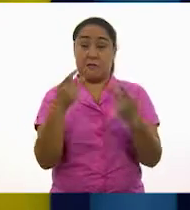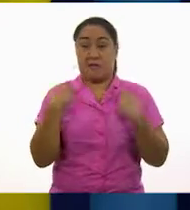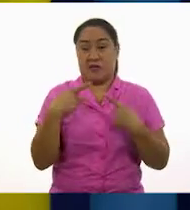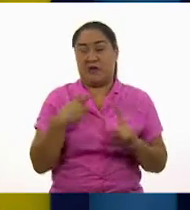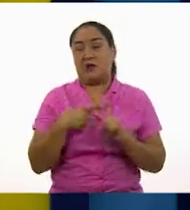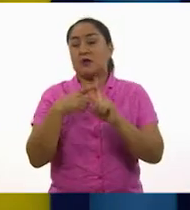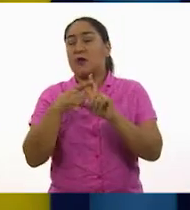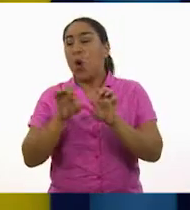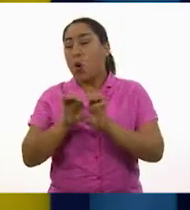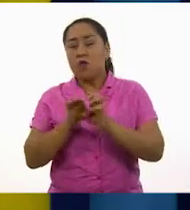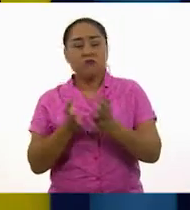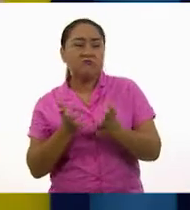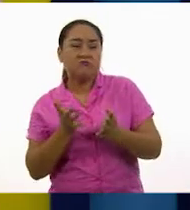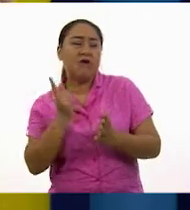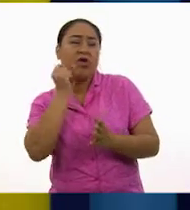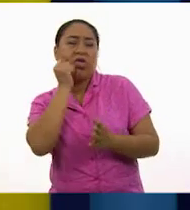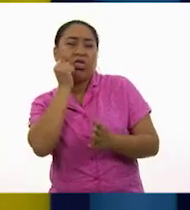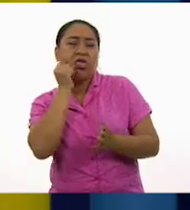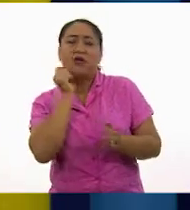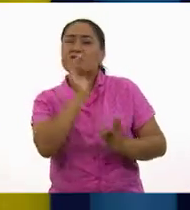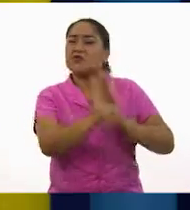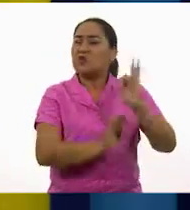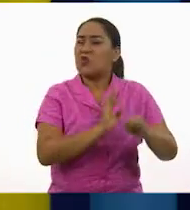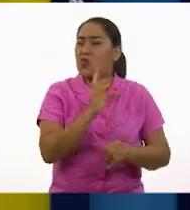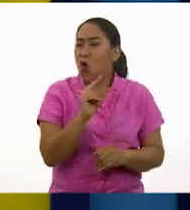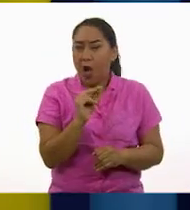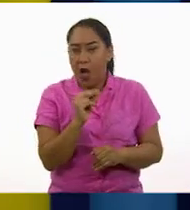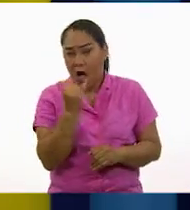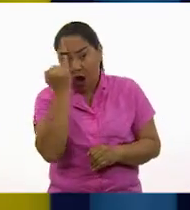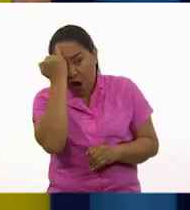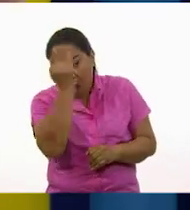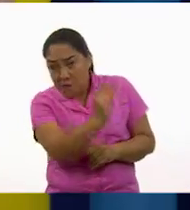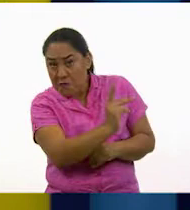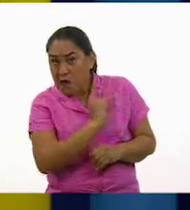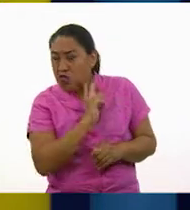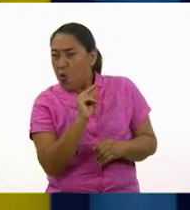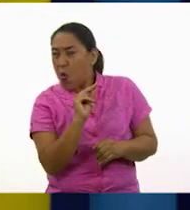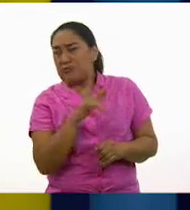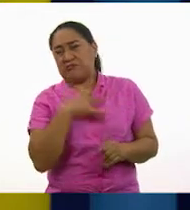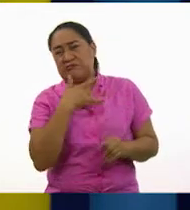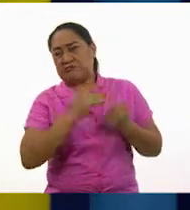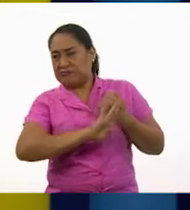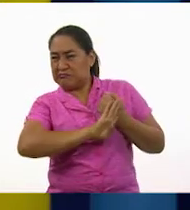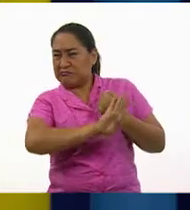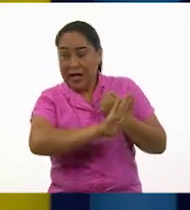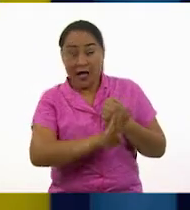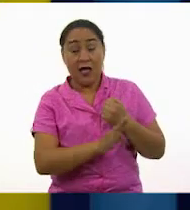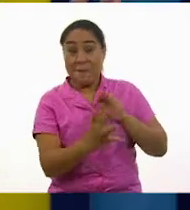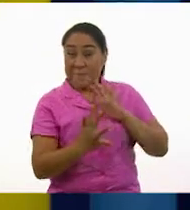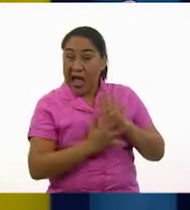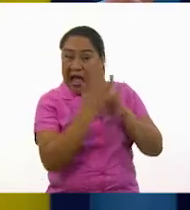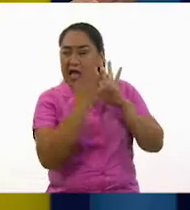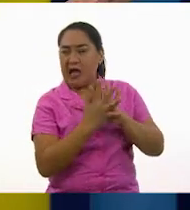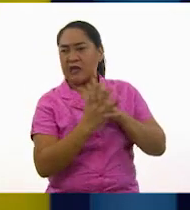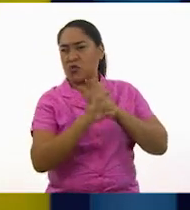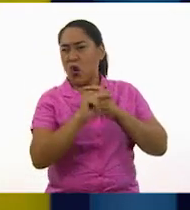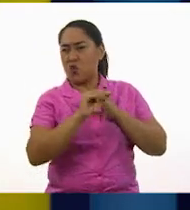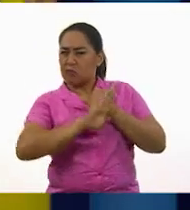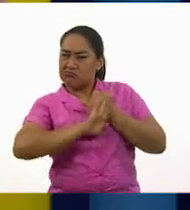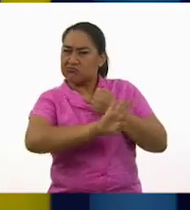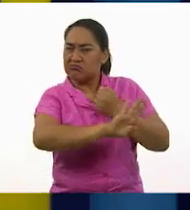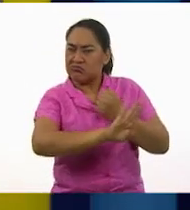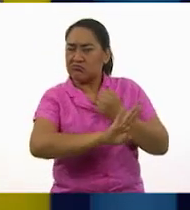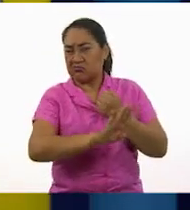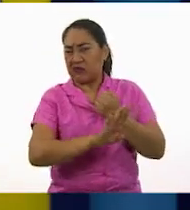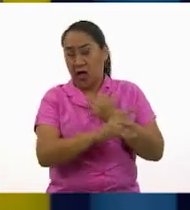inadecuada a otras. Por no tener la misma forma de pensar, no les permiten participar en actividades de la comunidad